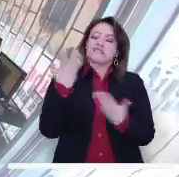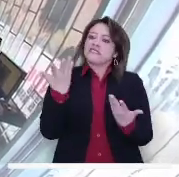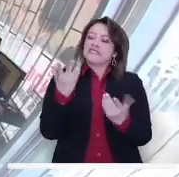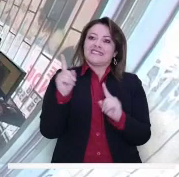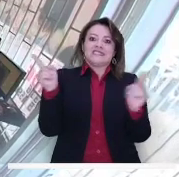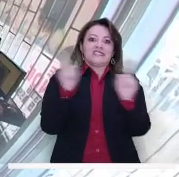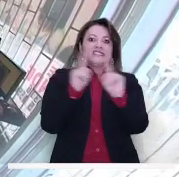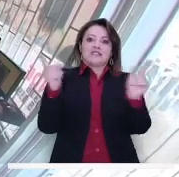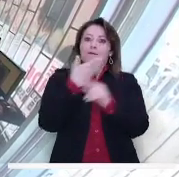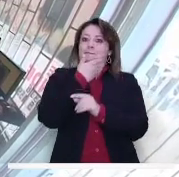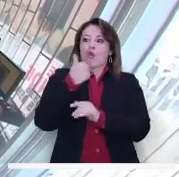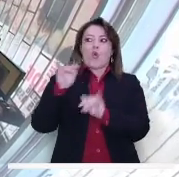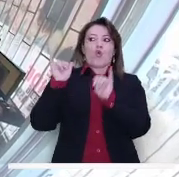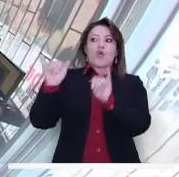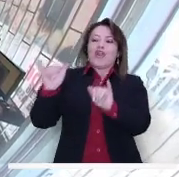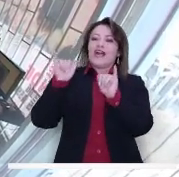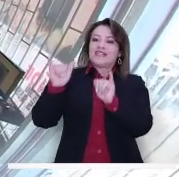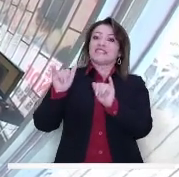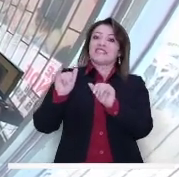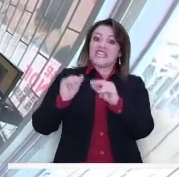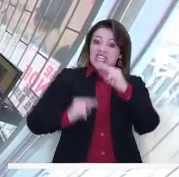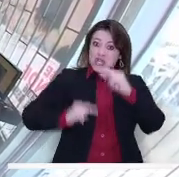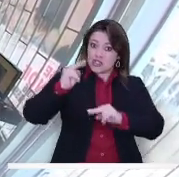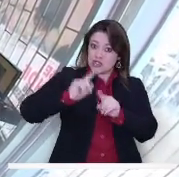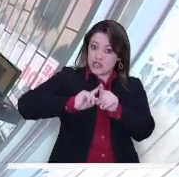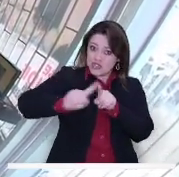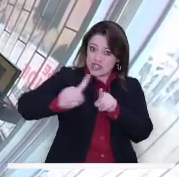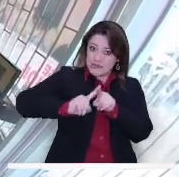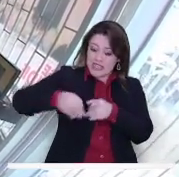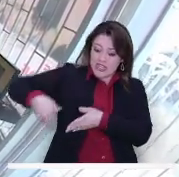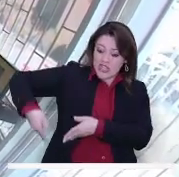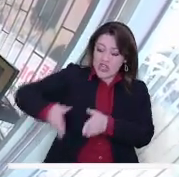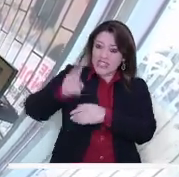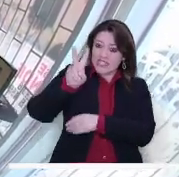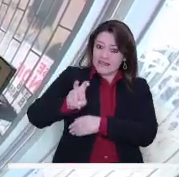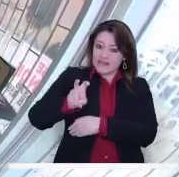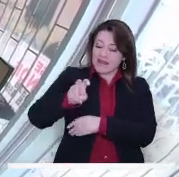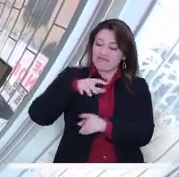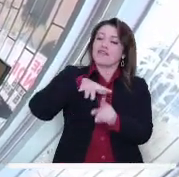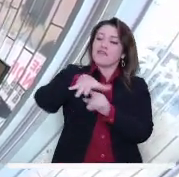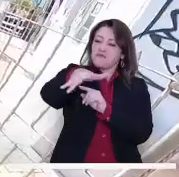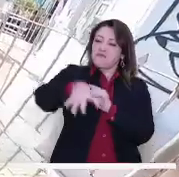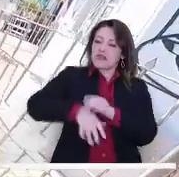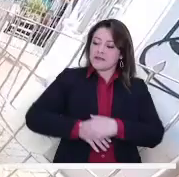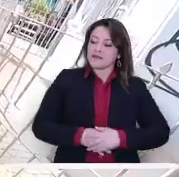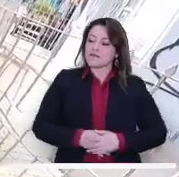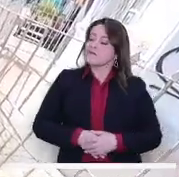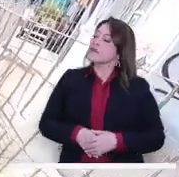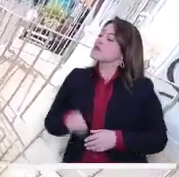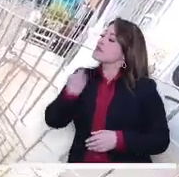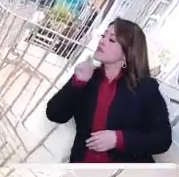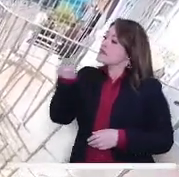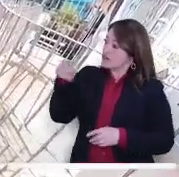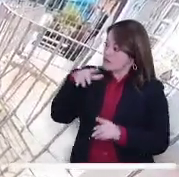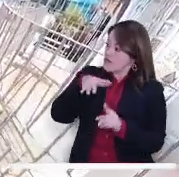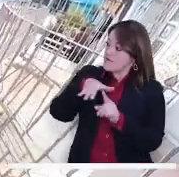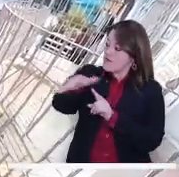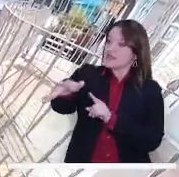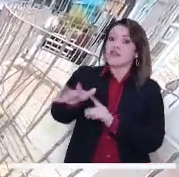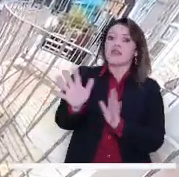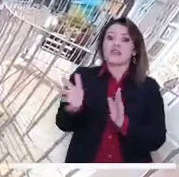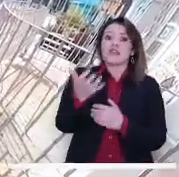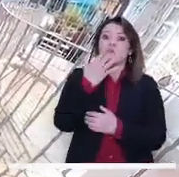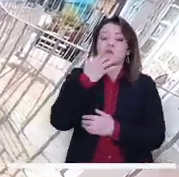circular cliente, no sé cómo vaya a ser eso, entonces pues sí, en realidad vamos a ser afectados. ¿A usted le afectaría también,